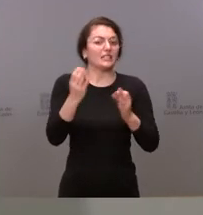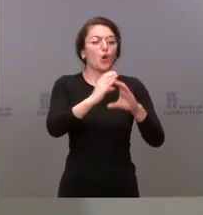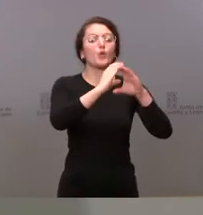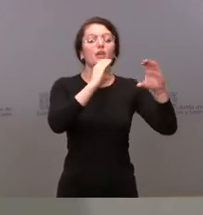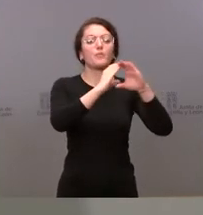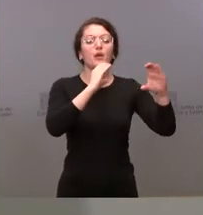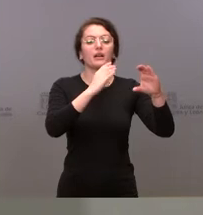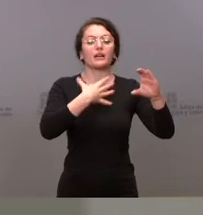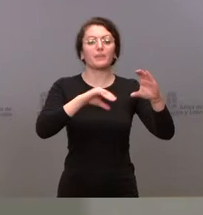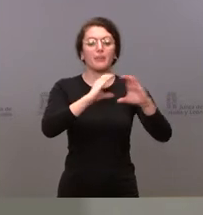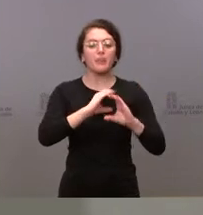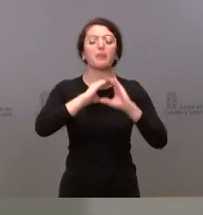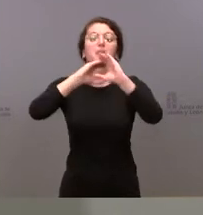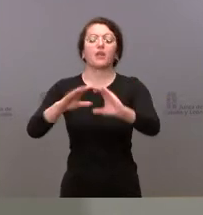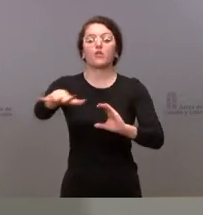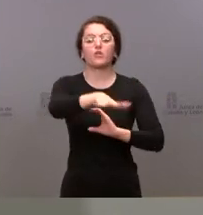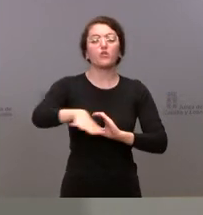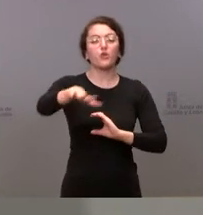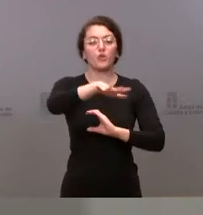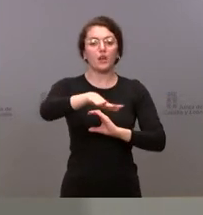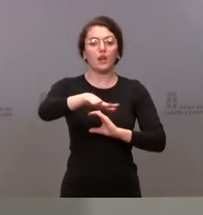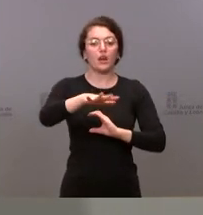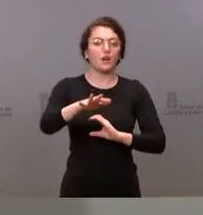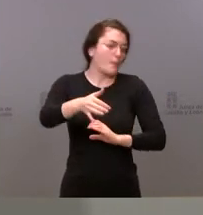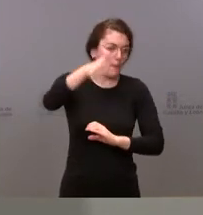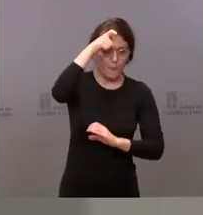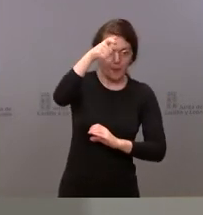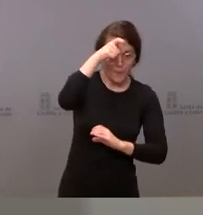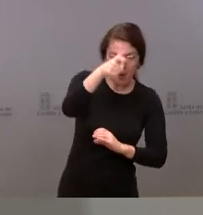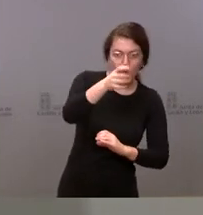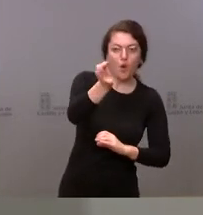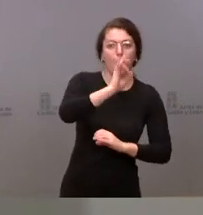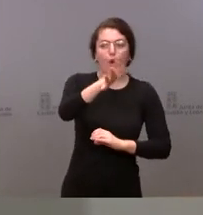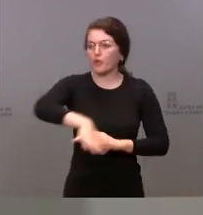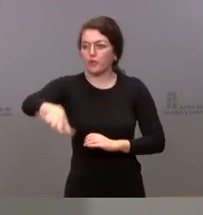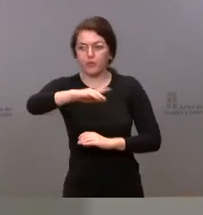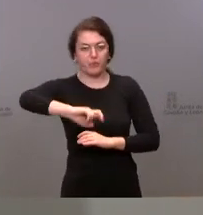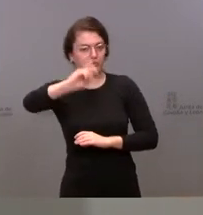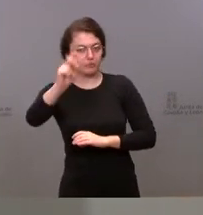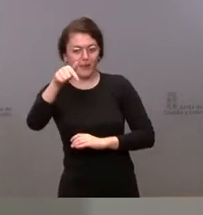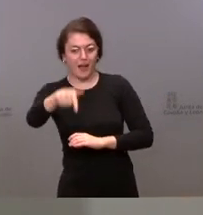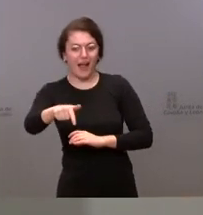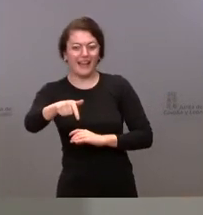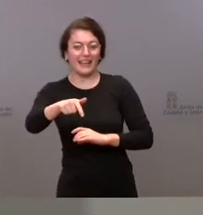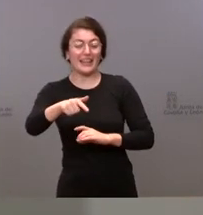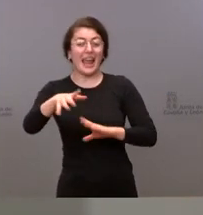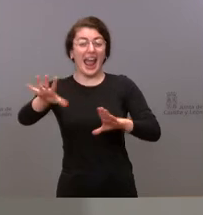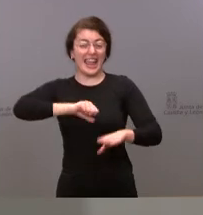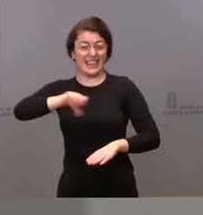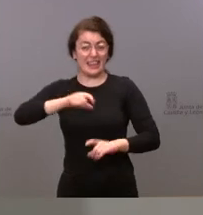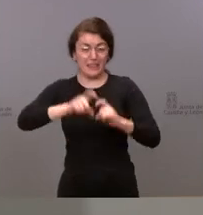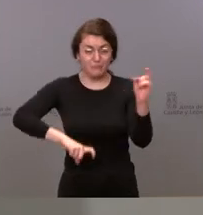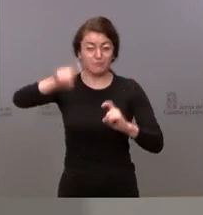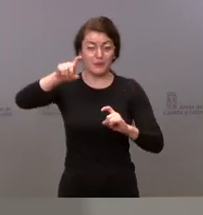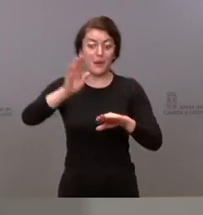acercarán a aquellas áreas territoriales, bien municipios, bien zonas geográficas donde exista una elevada incidencia y con el objetivo